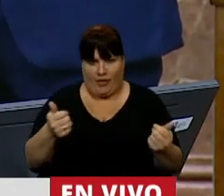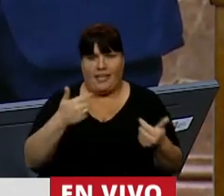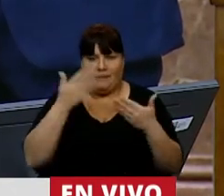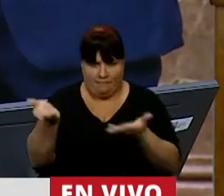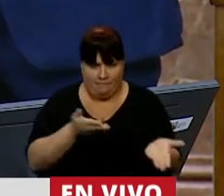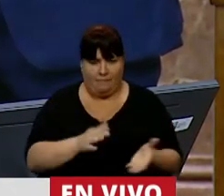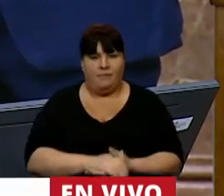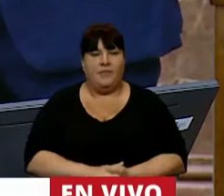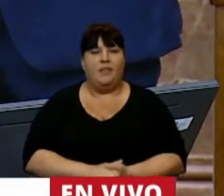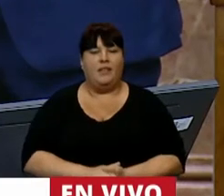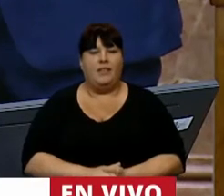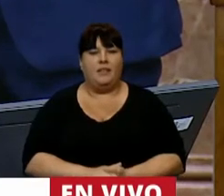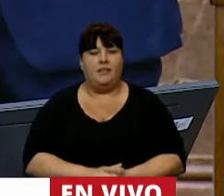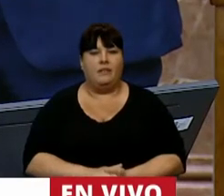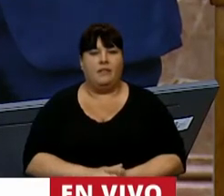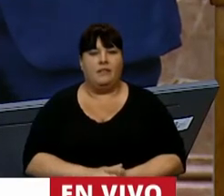Adelante.